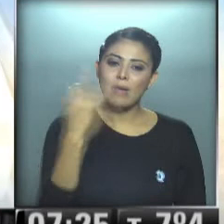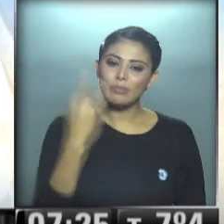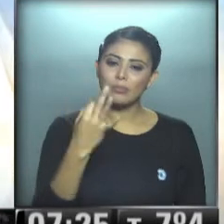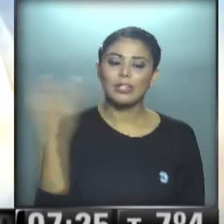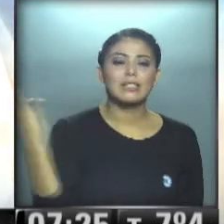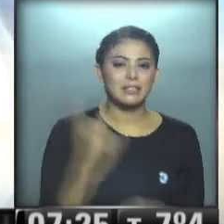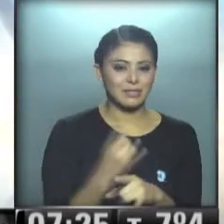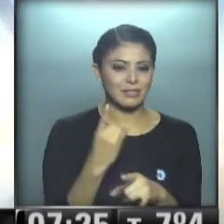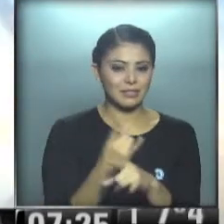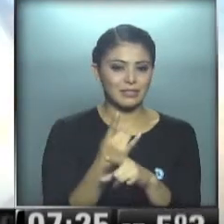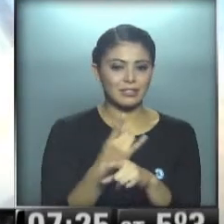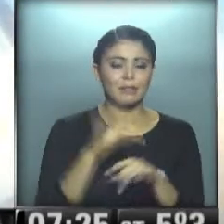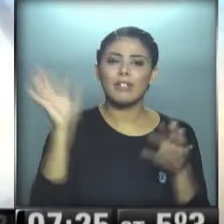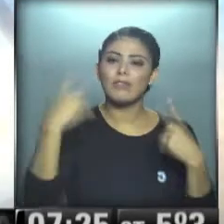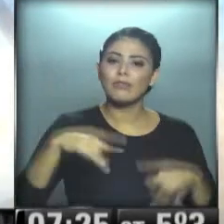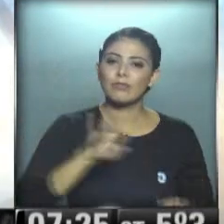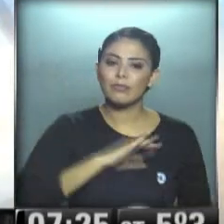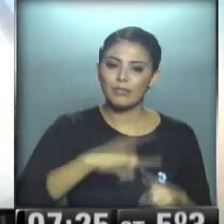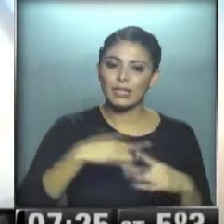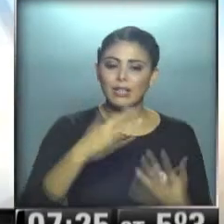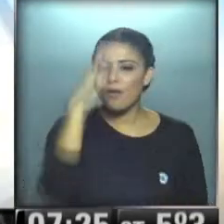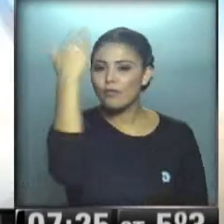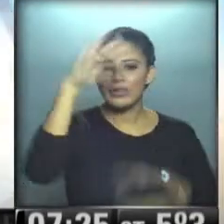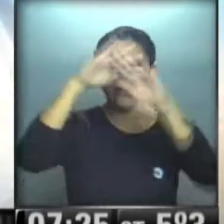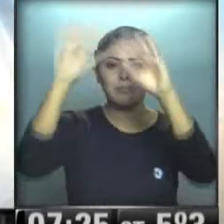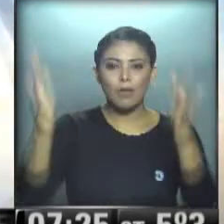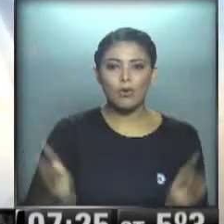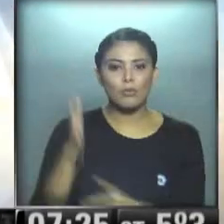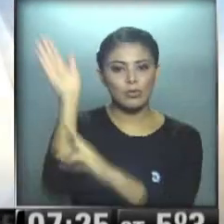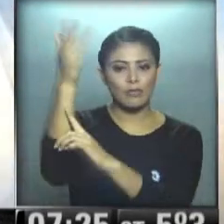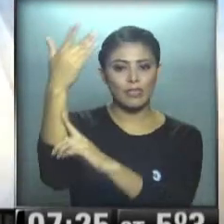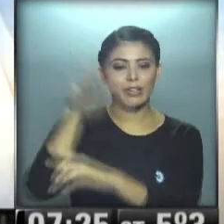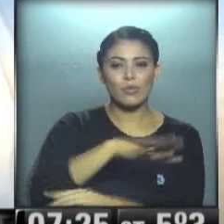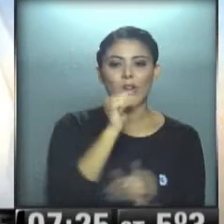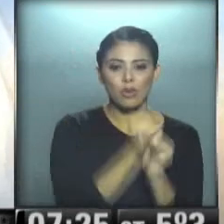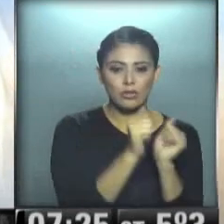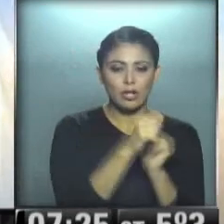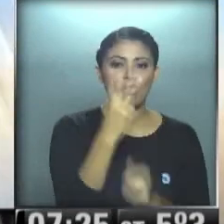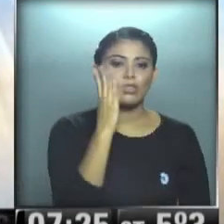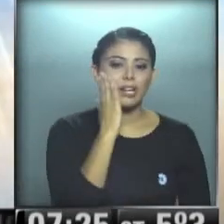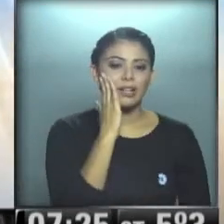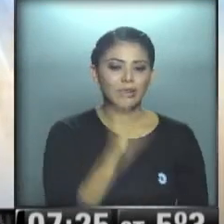habitualmente se llevan adelante este tipo de festejos frente al monumento a la bandera, allí en Rosario, a 14 horas.